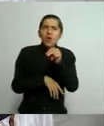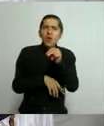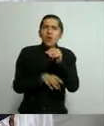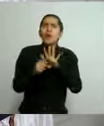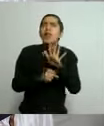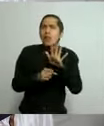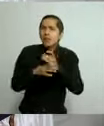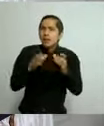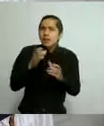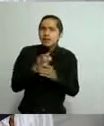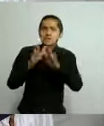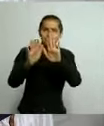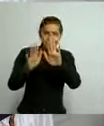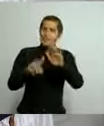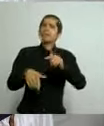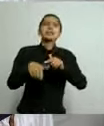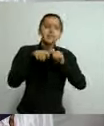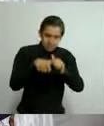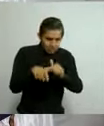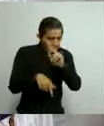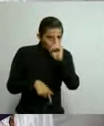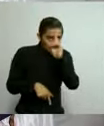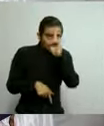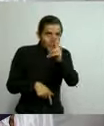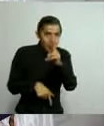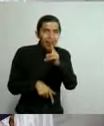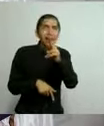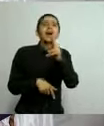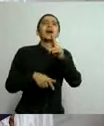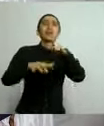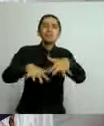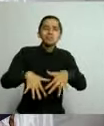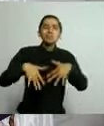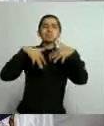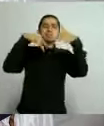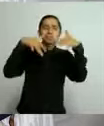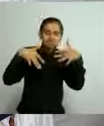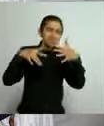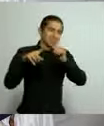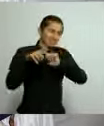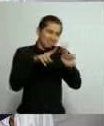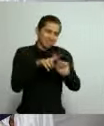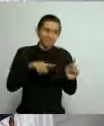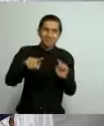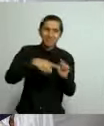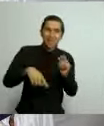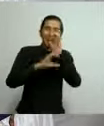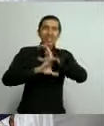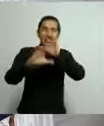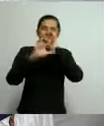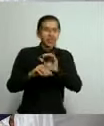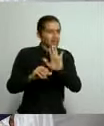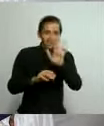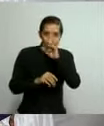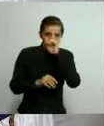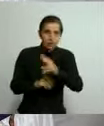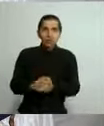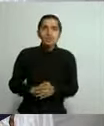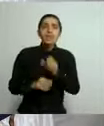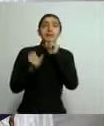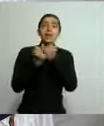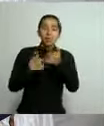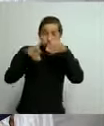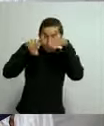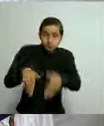Seguirán, siguen prohibidos los conciertos y eventos masivos, los velorios y cortejos